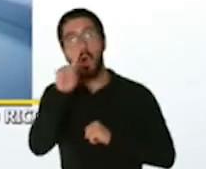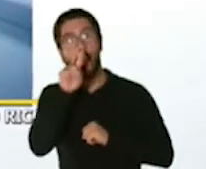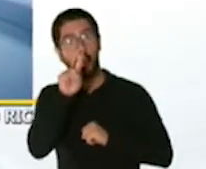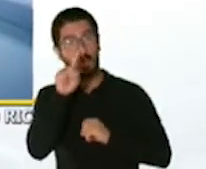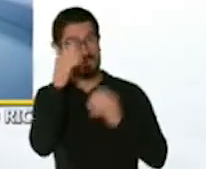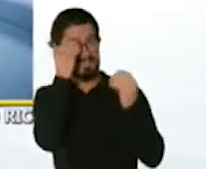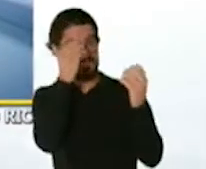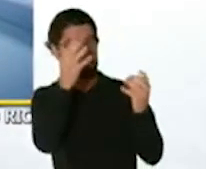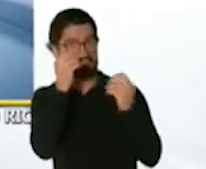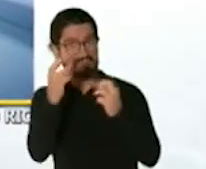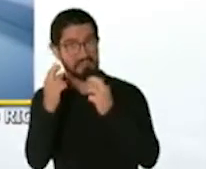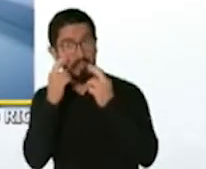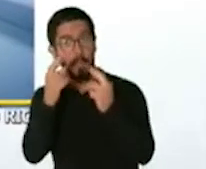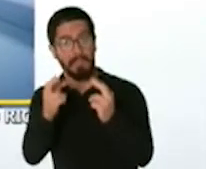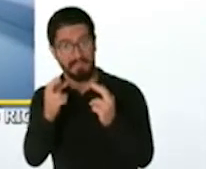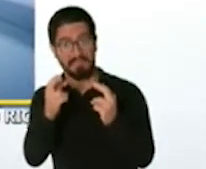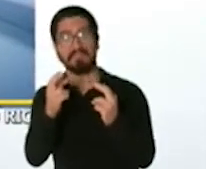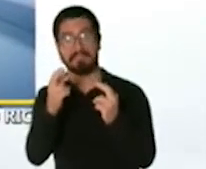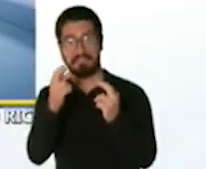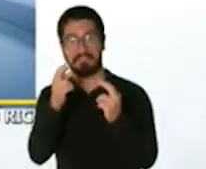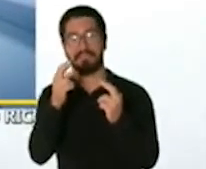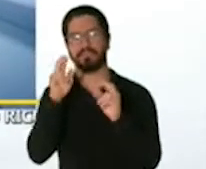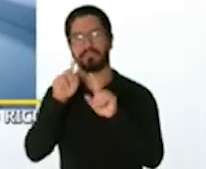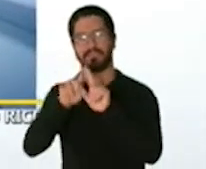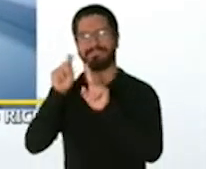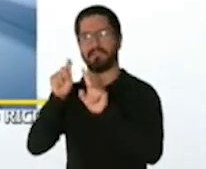retroalimentación tiene usted de los colegiados?